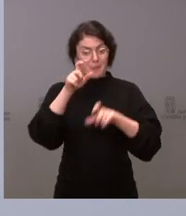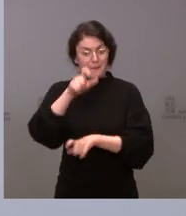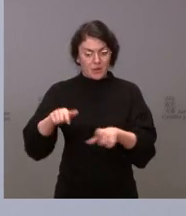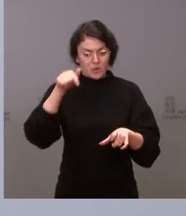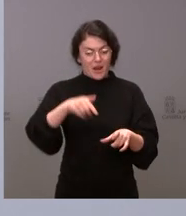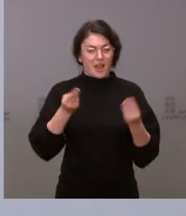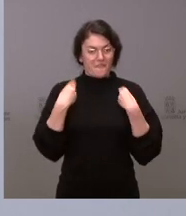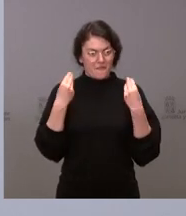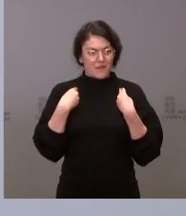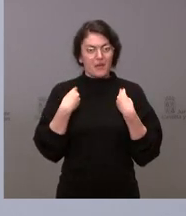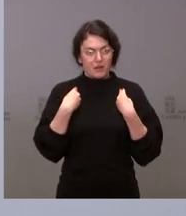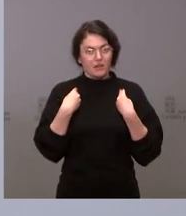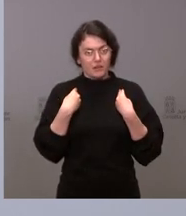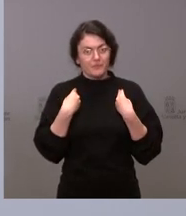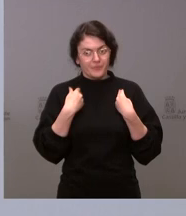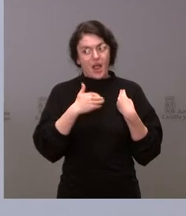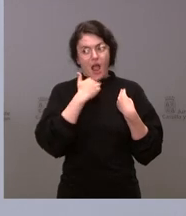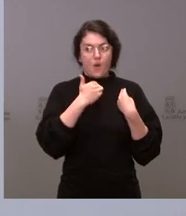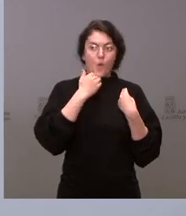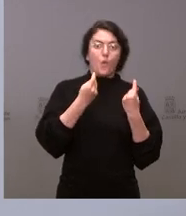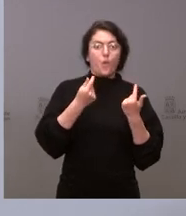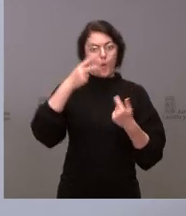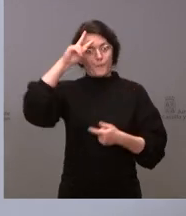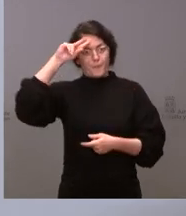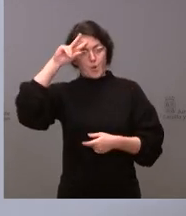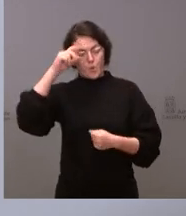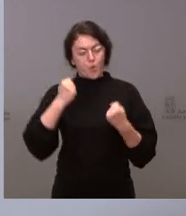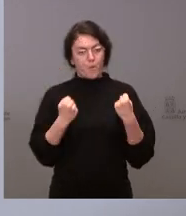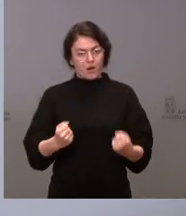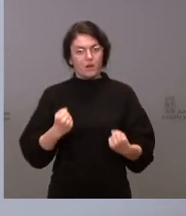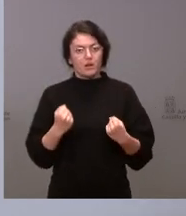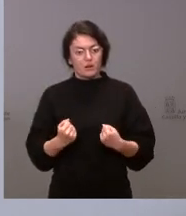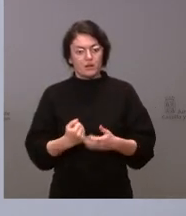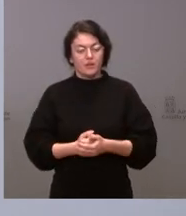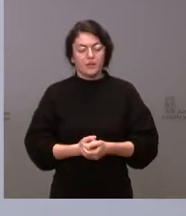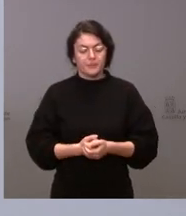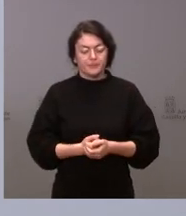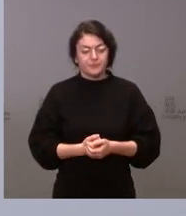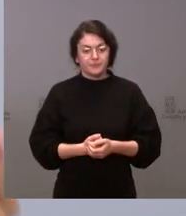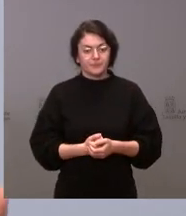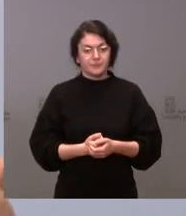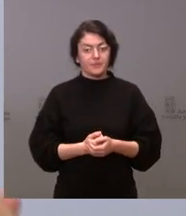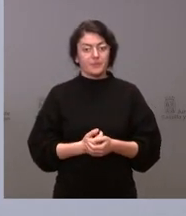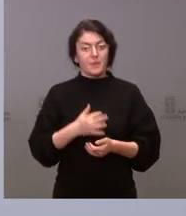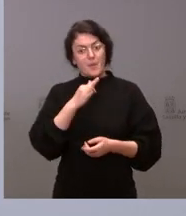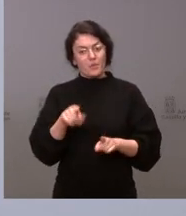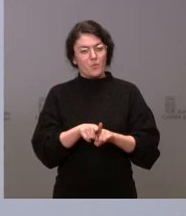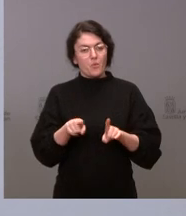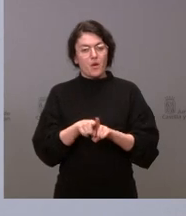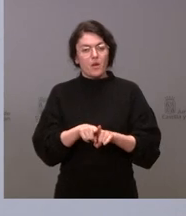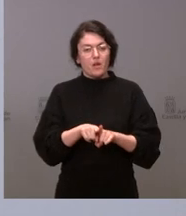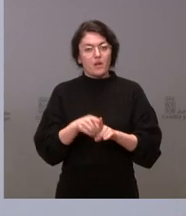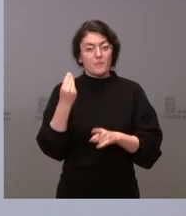es algo que nos preocupa muchísimo y no es menos cierto que le venimos insistiendo